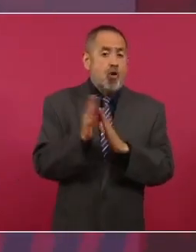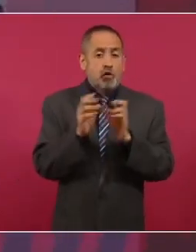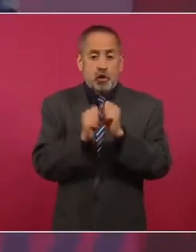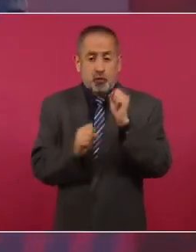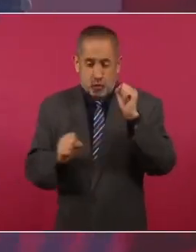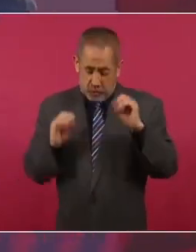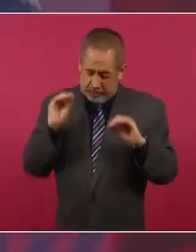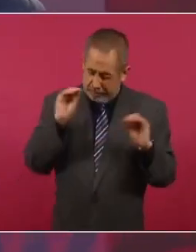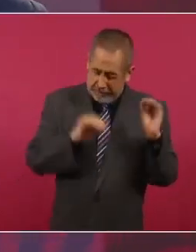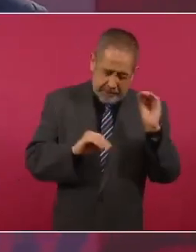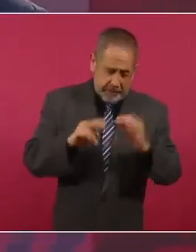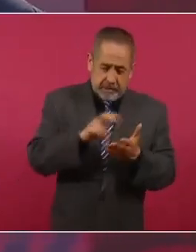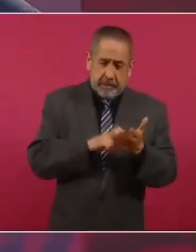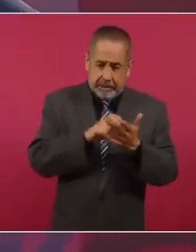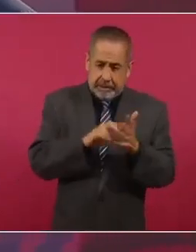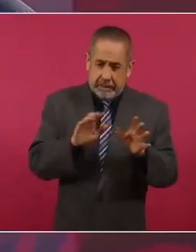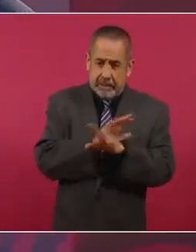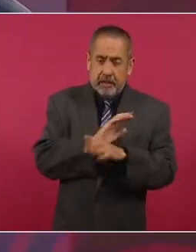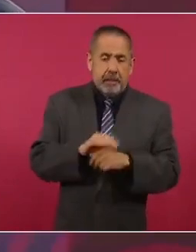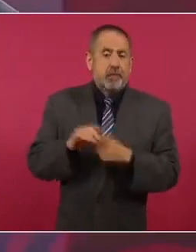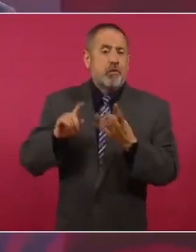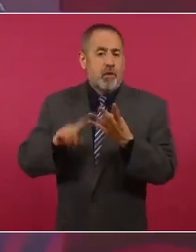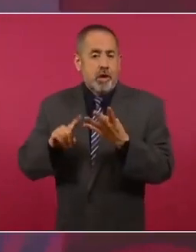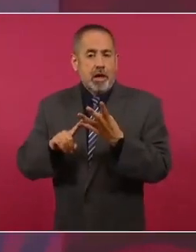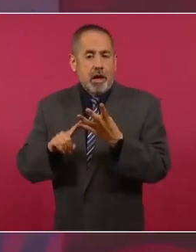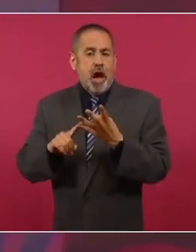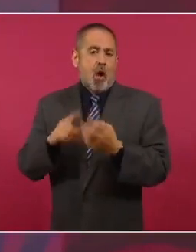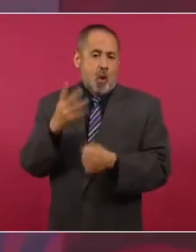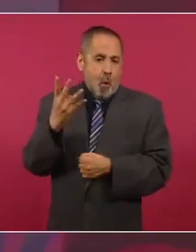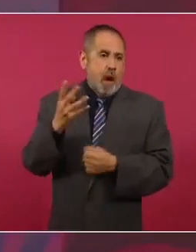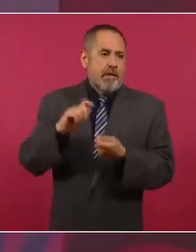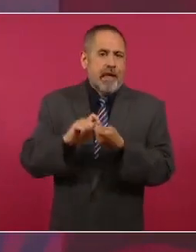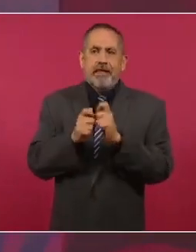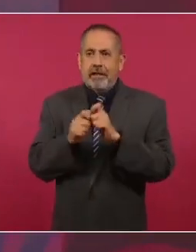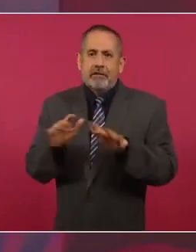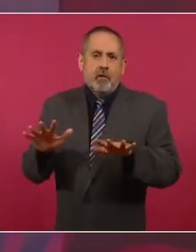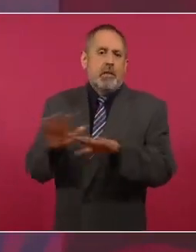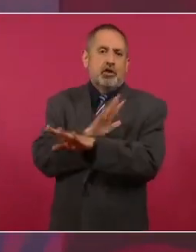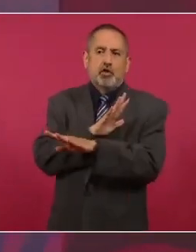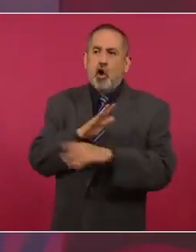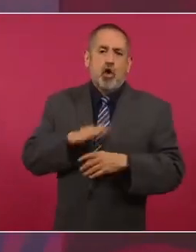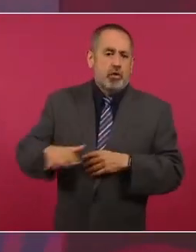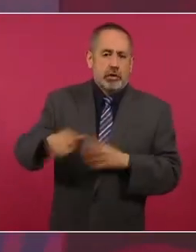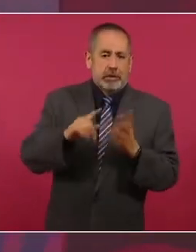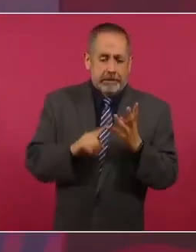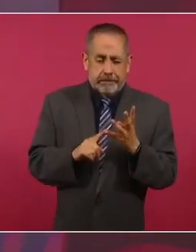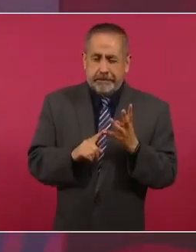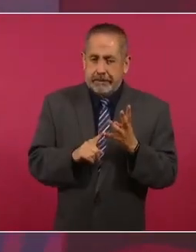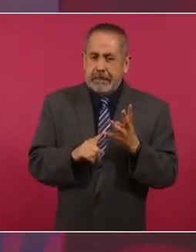porque se está llevando a cabo la cuarta transformación de la vida pública, o